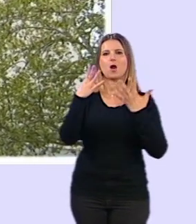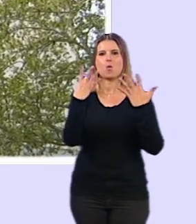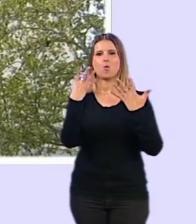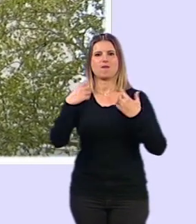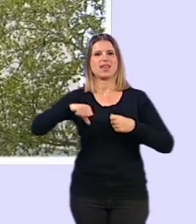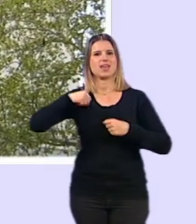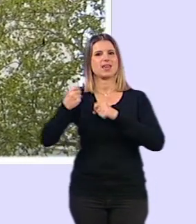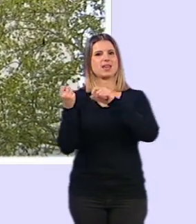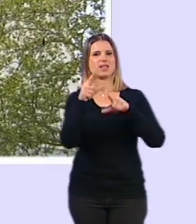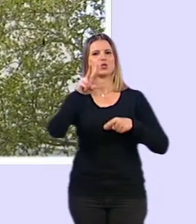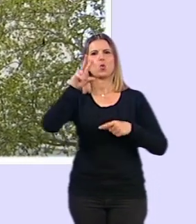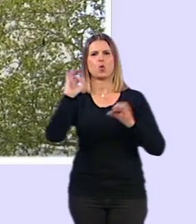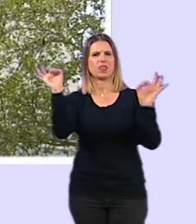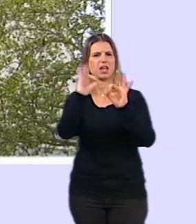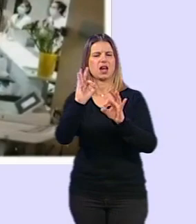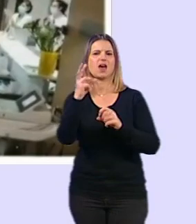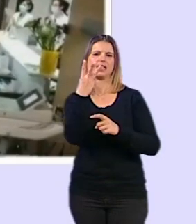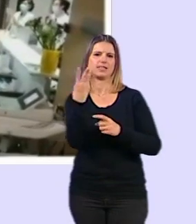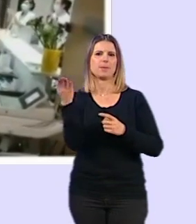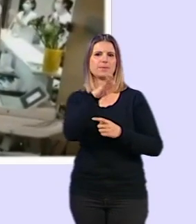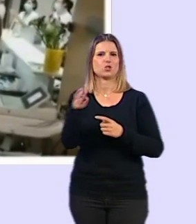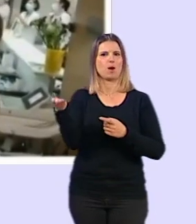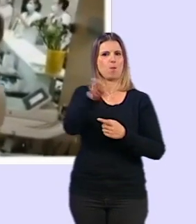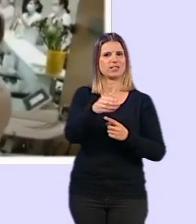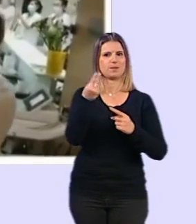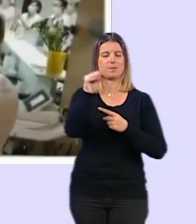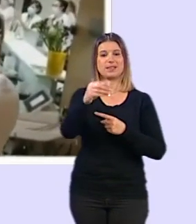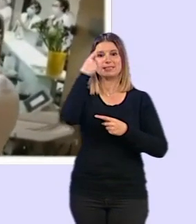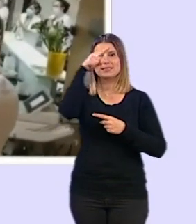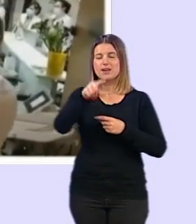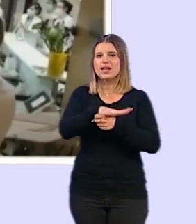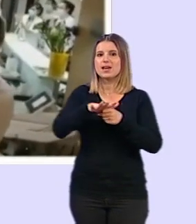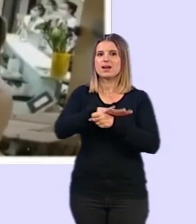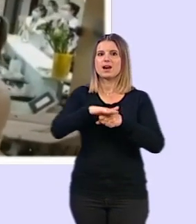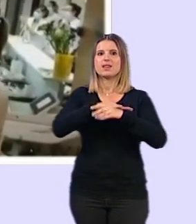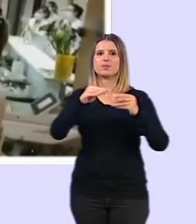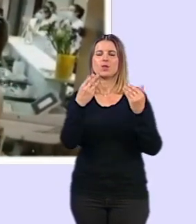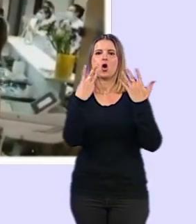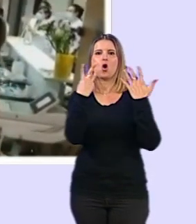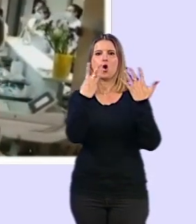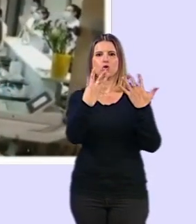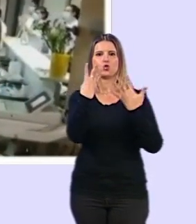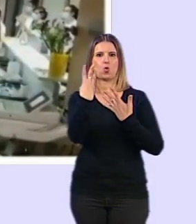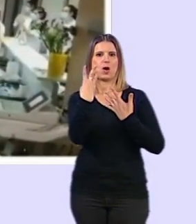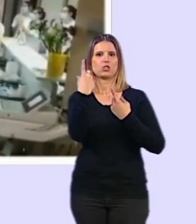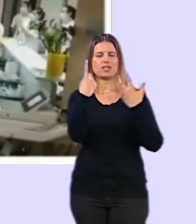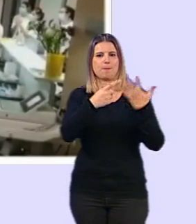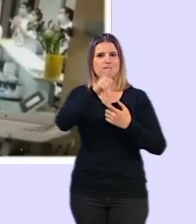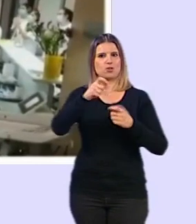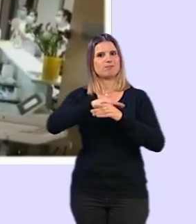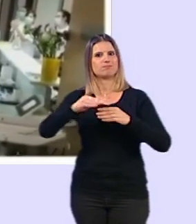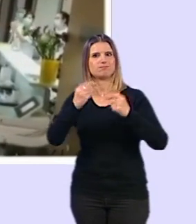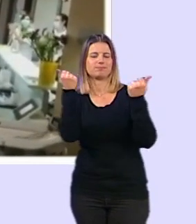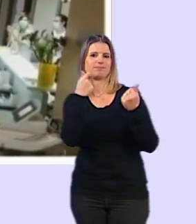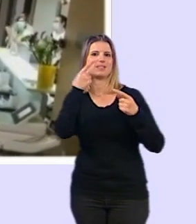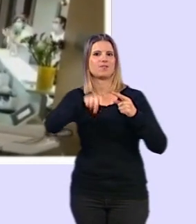ningún ingreso en UCI y 3 muertes más. También se ha dado a conocer que en Granada se han curado 846 personas, suponiendo 142